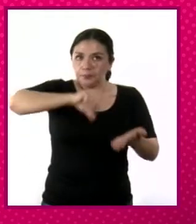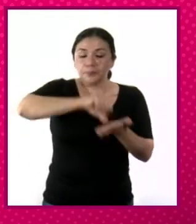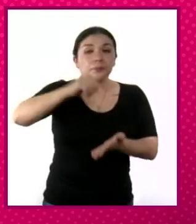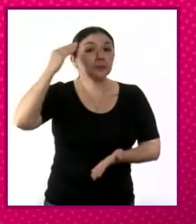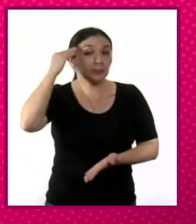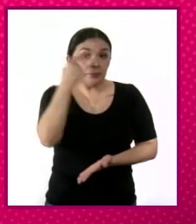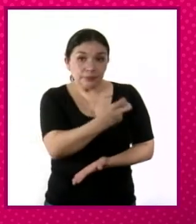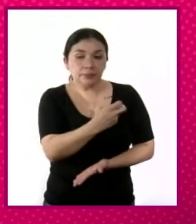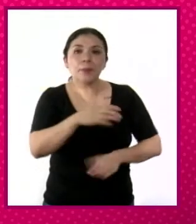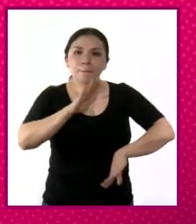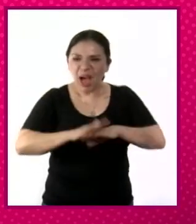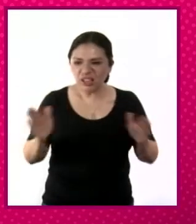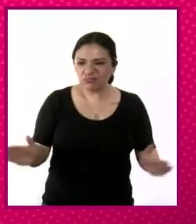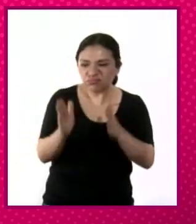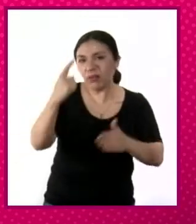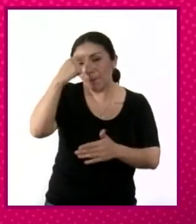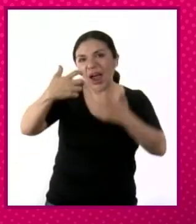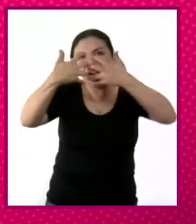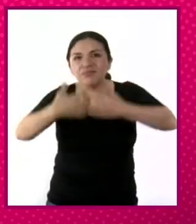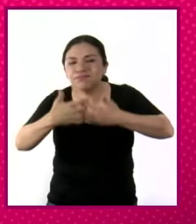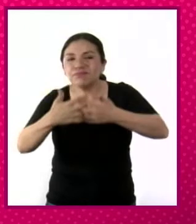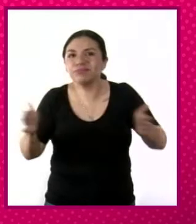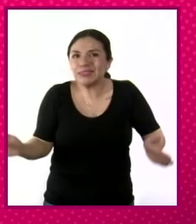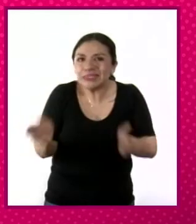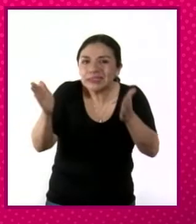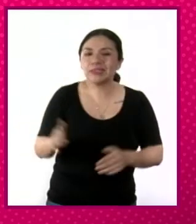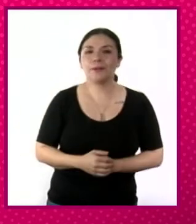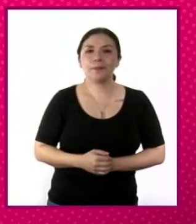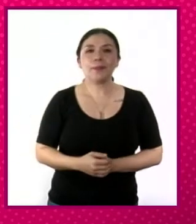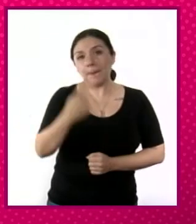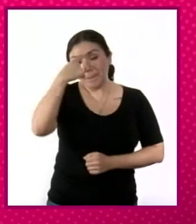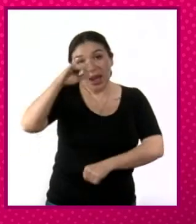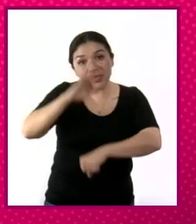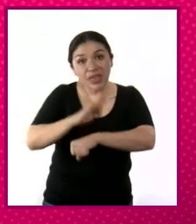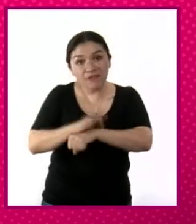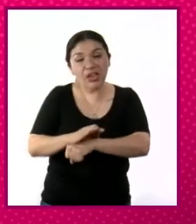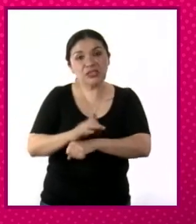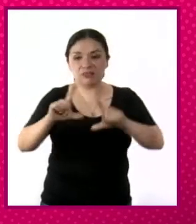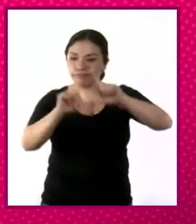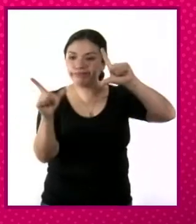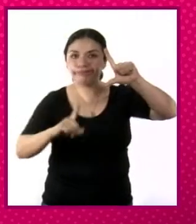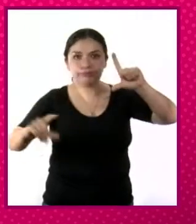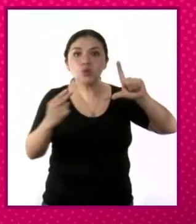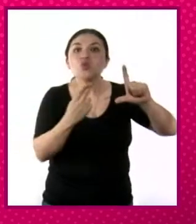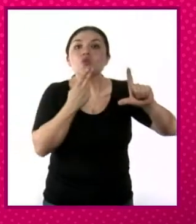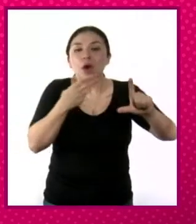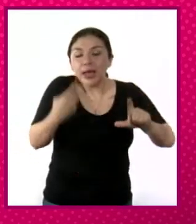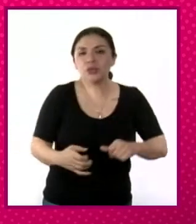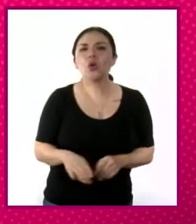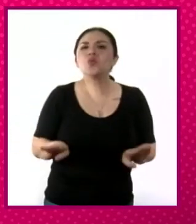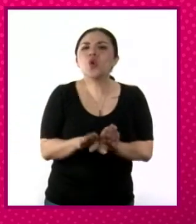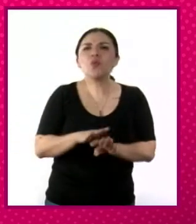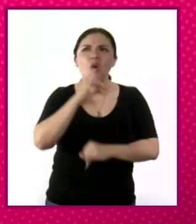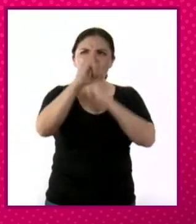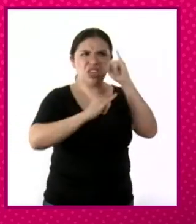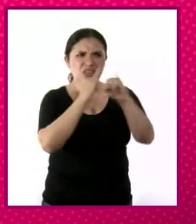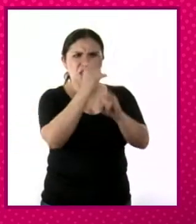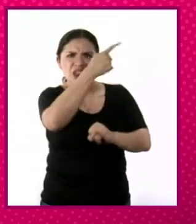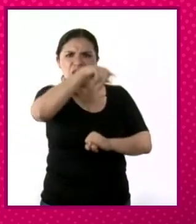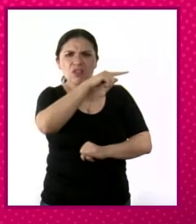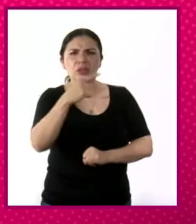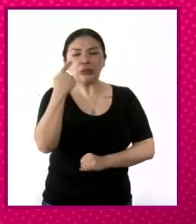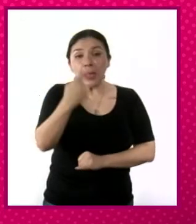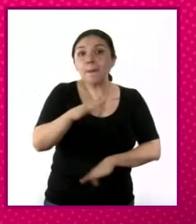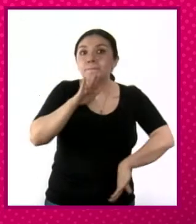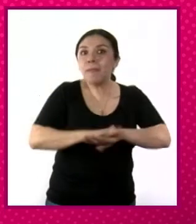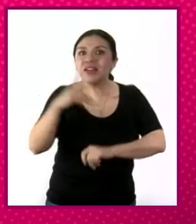ese sentido, impulsa la industrialización, promueve la defensa de la soberanía nacional, en un contexto internacional, además, muy